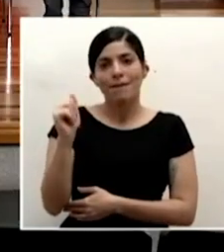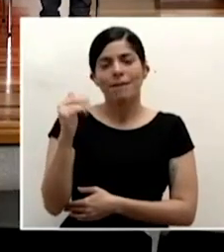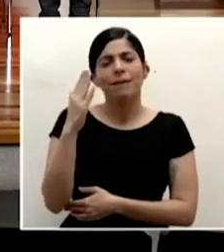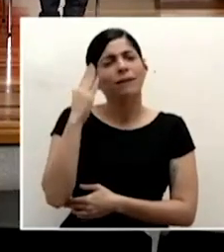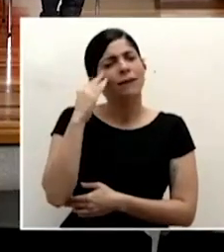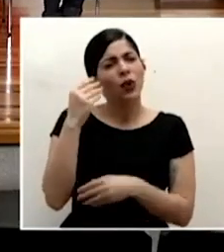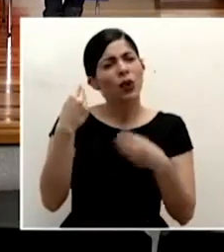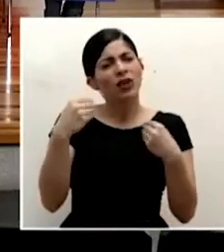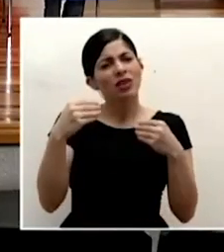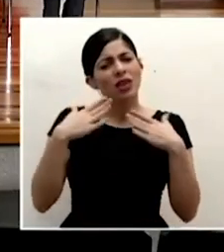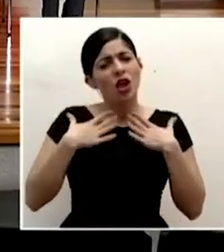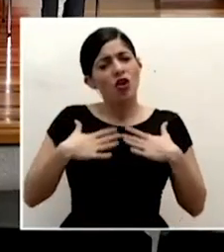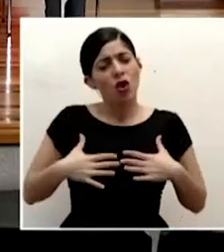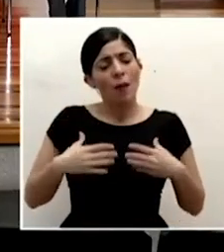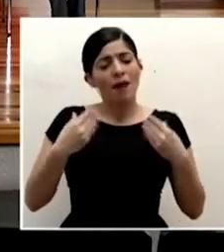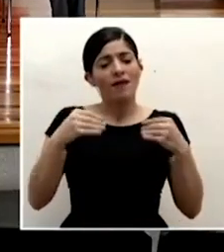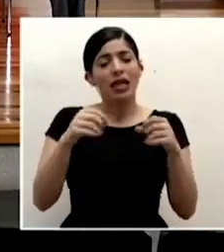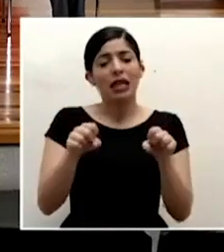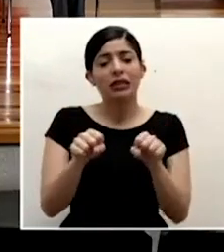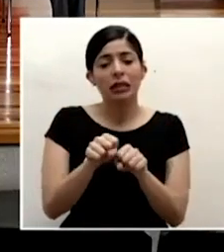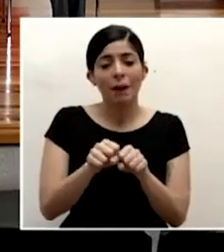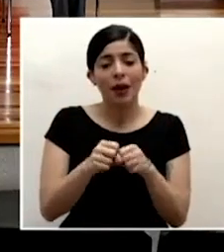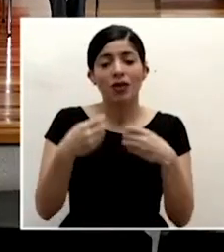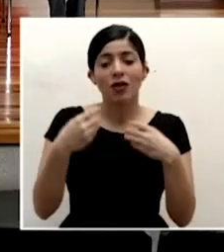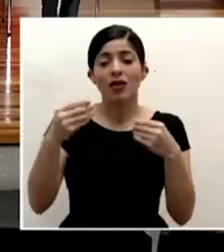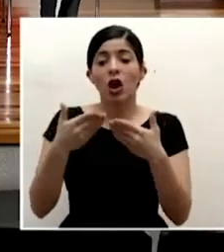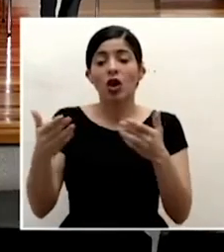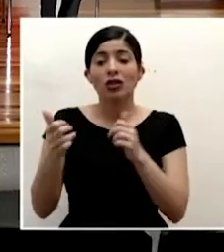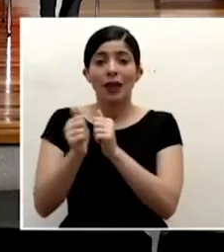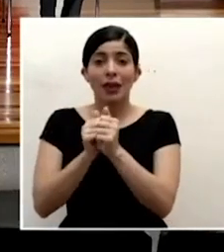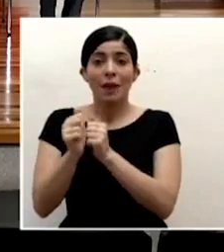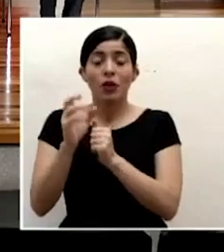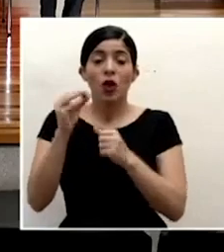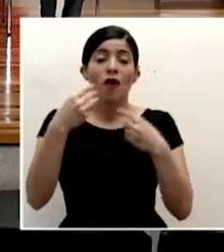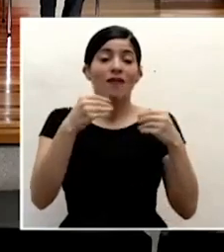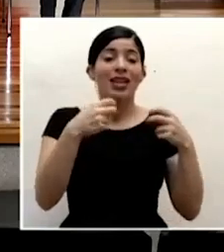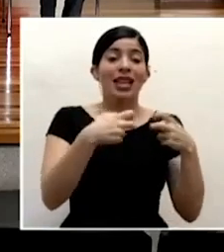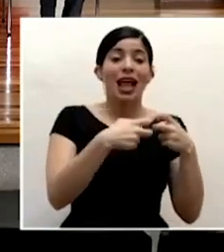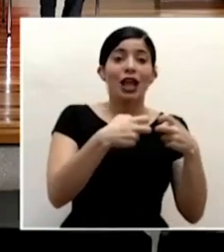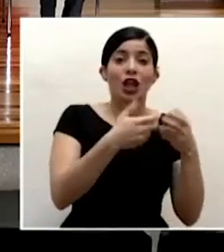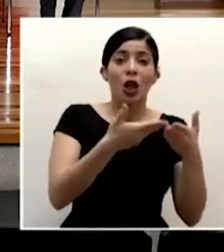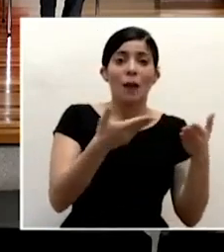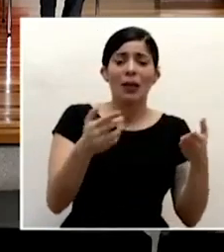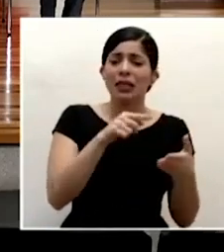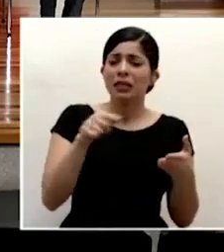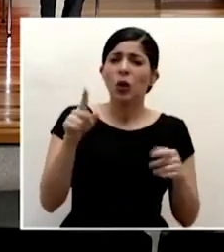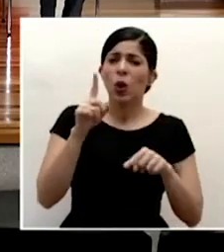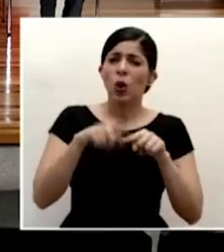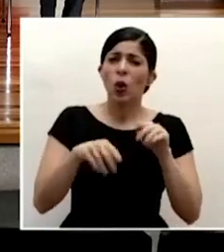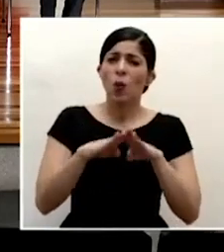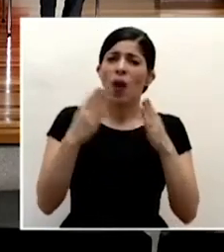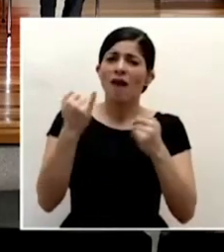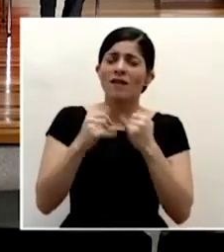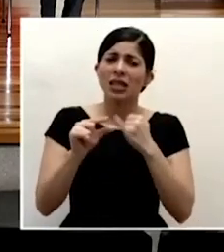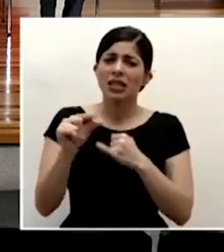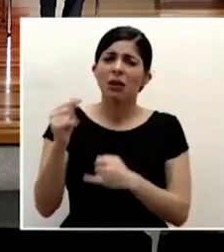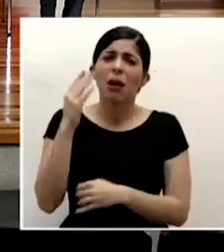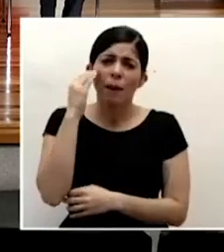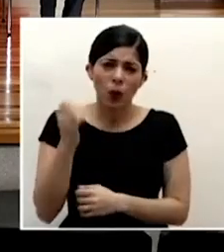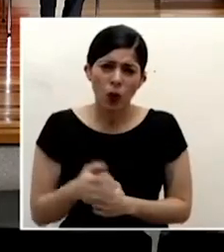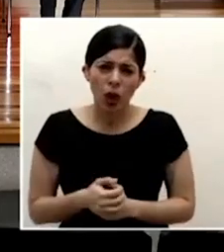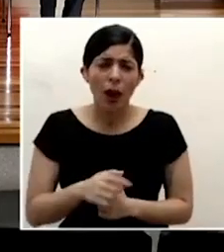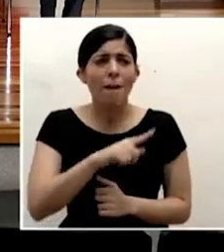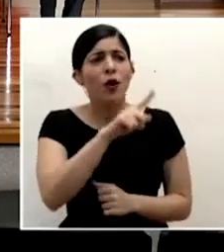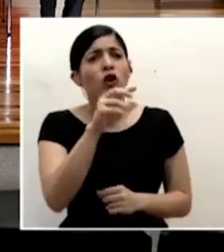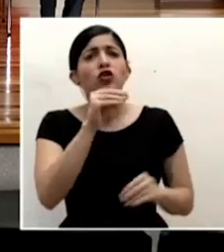las tiendas de ropa calzado artículos deportivos y electrodomésticos no pueden abrir en fin de semana y algunos